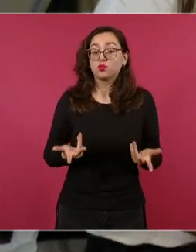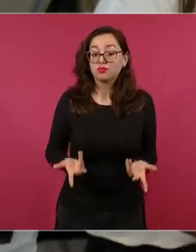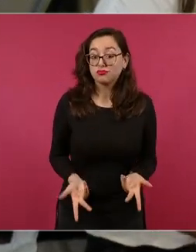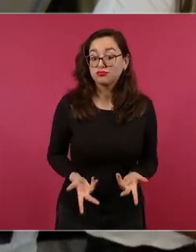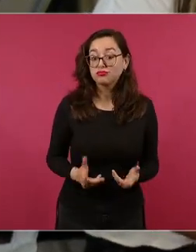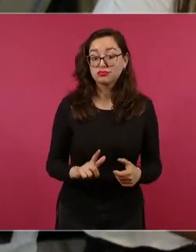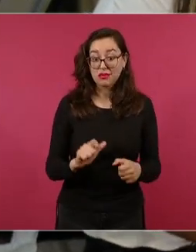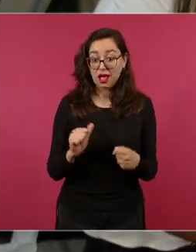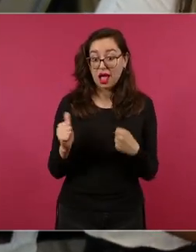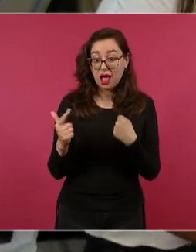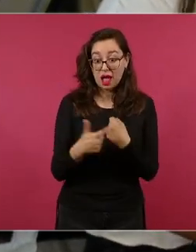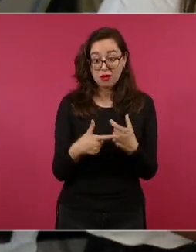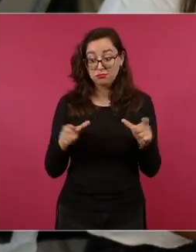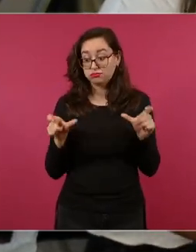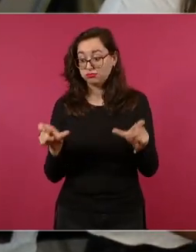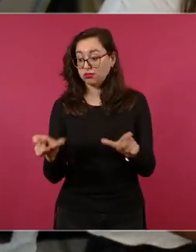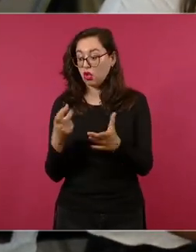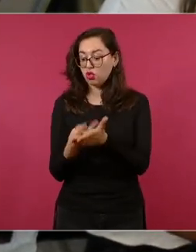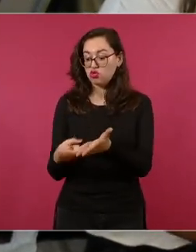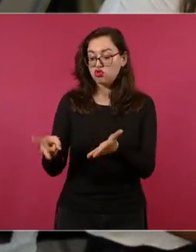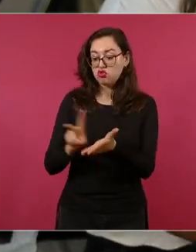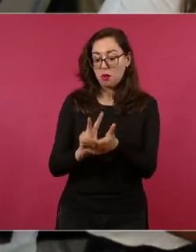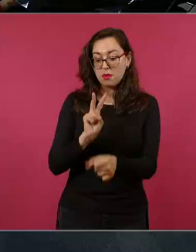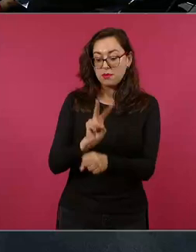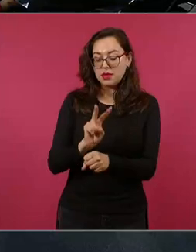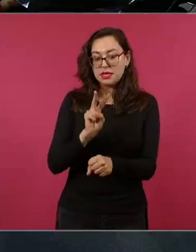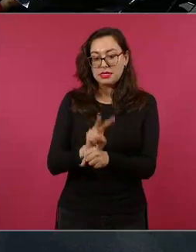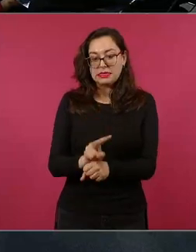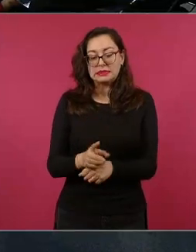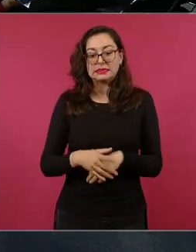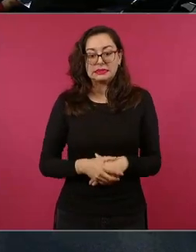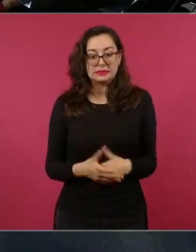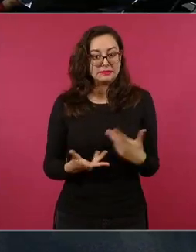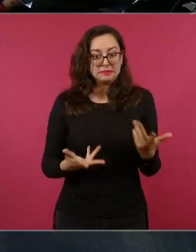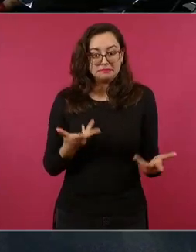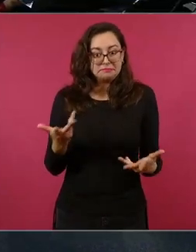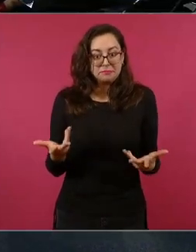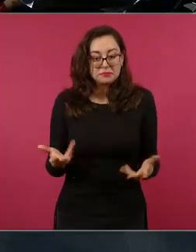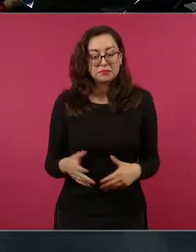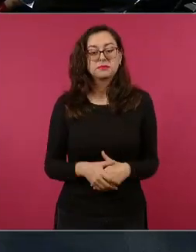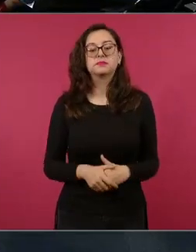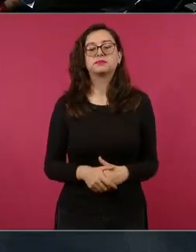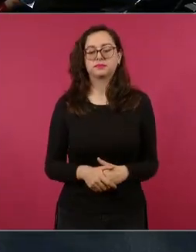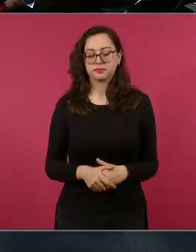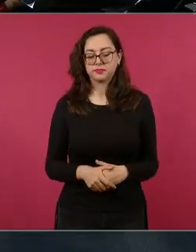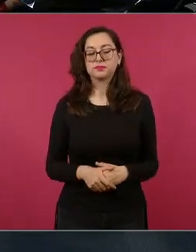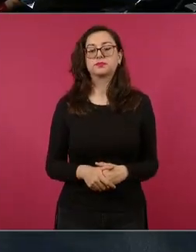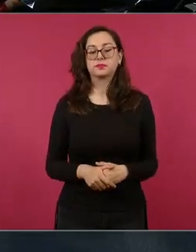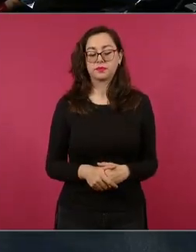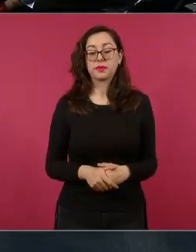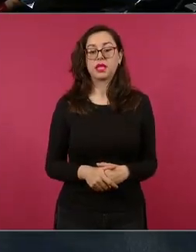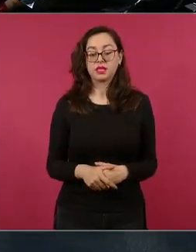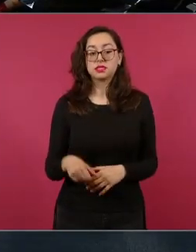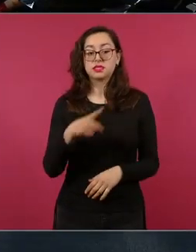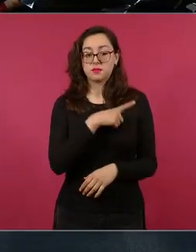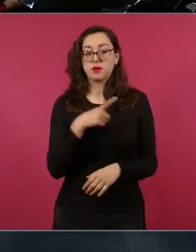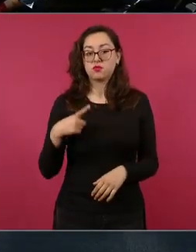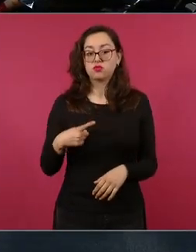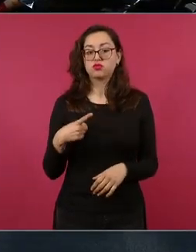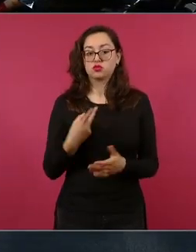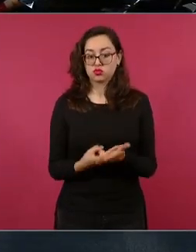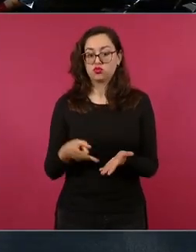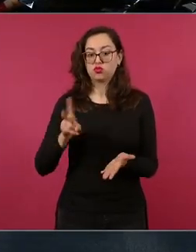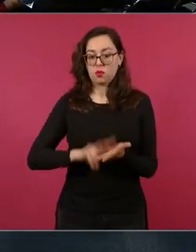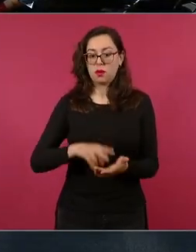cambiar el operativo que se está llevando en el puerto si se tiene pensado fortalecer podrían